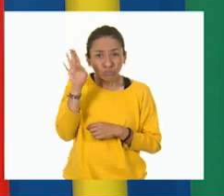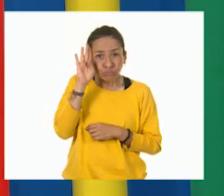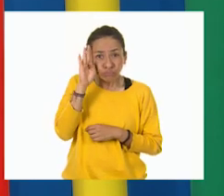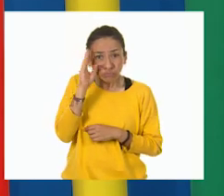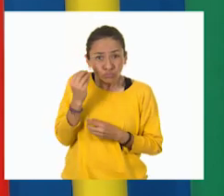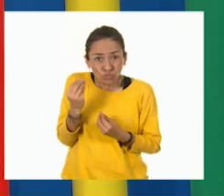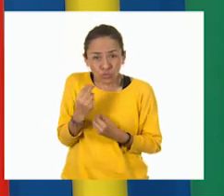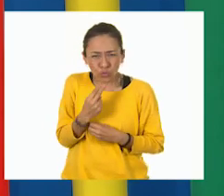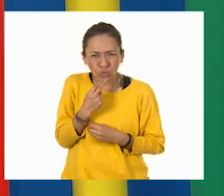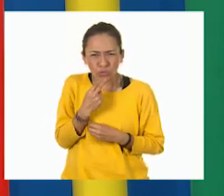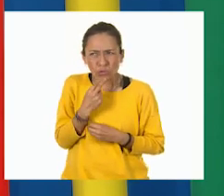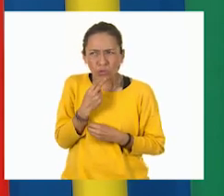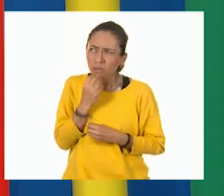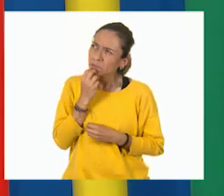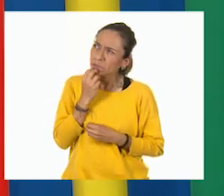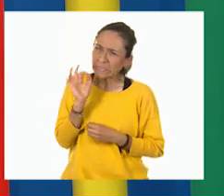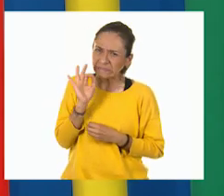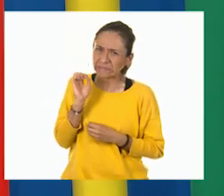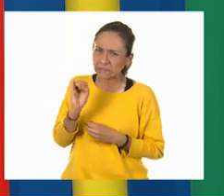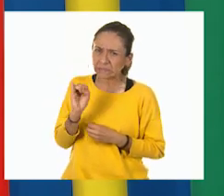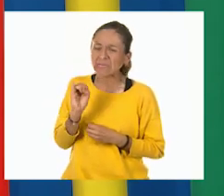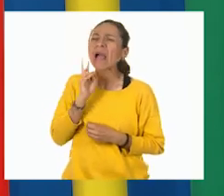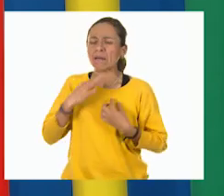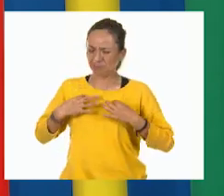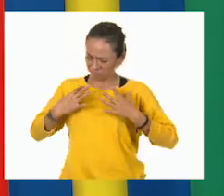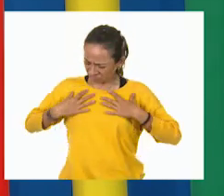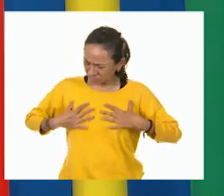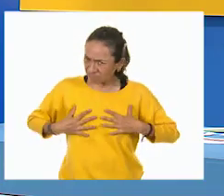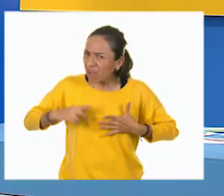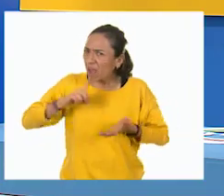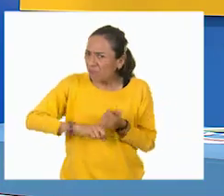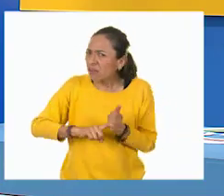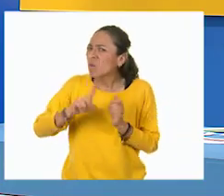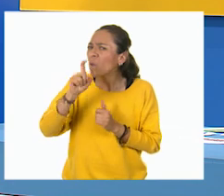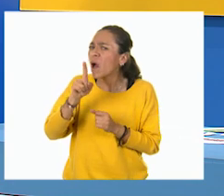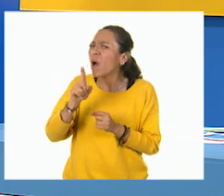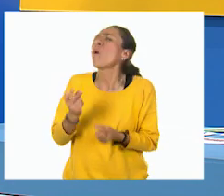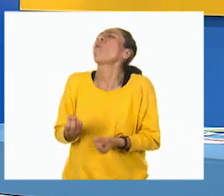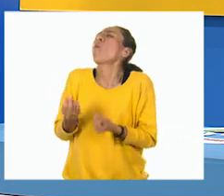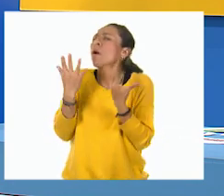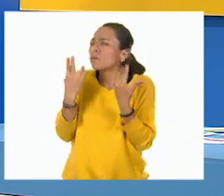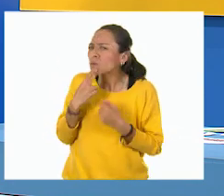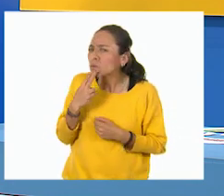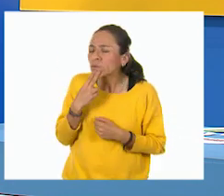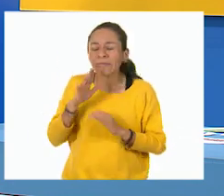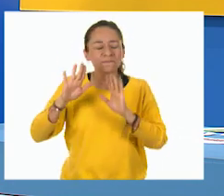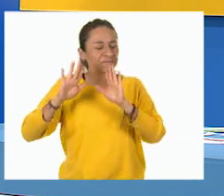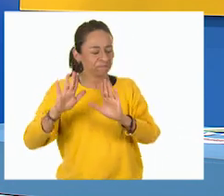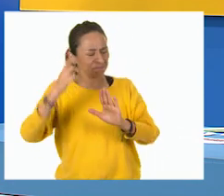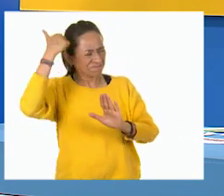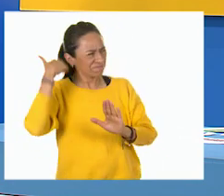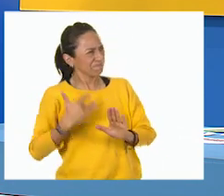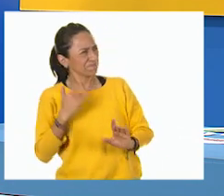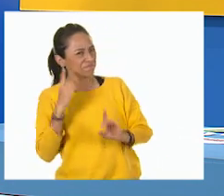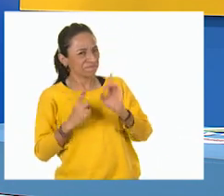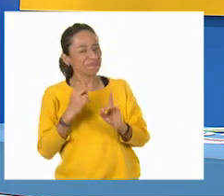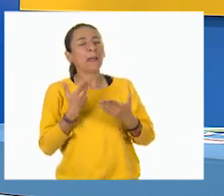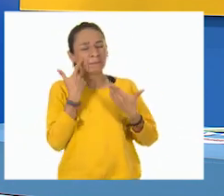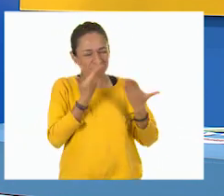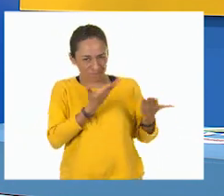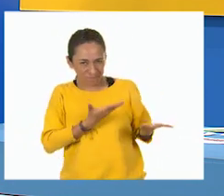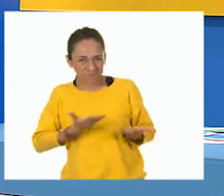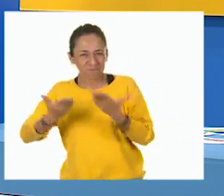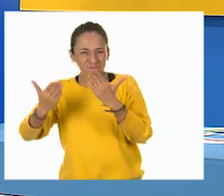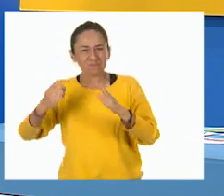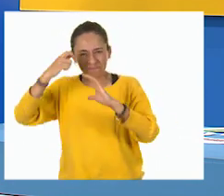¿Cuánta agua podrían necesitar para hacer esta ropa? Para que salgamos de las dudas, aquí les traje una pequeña cápsula